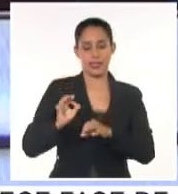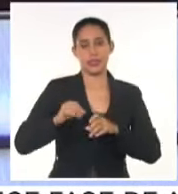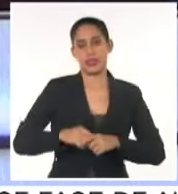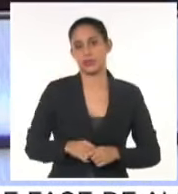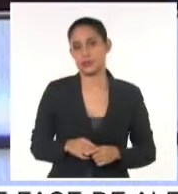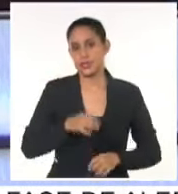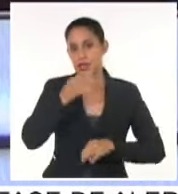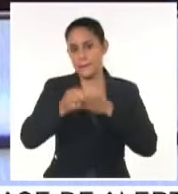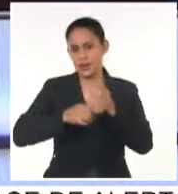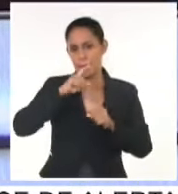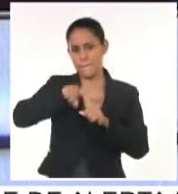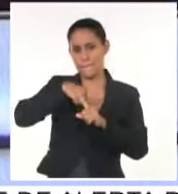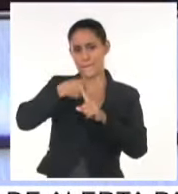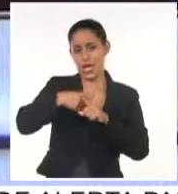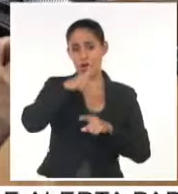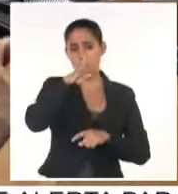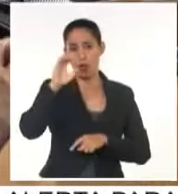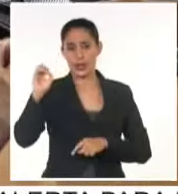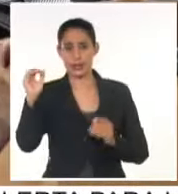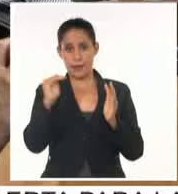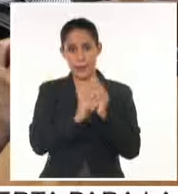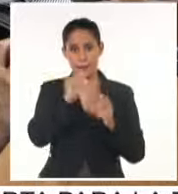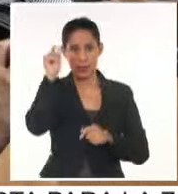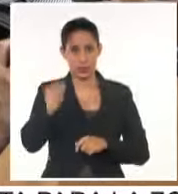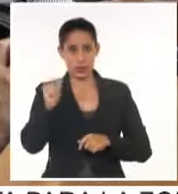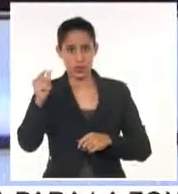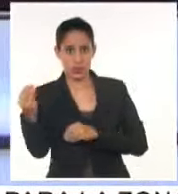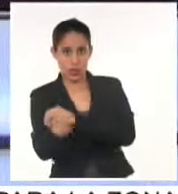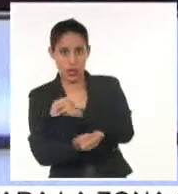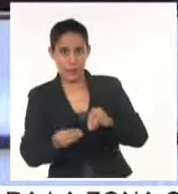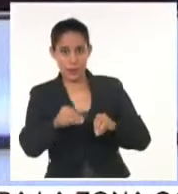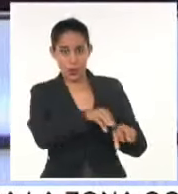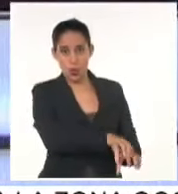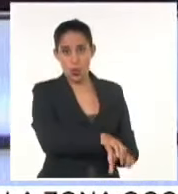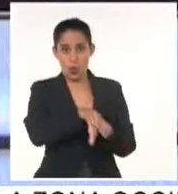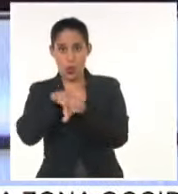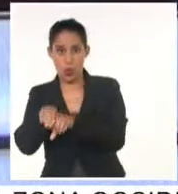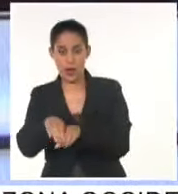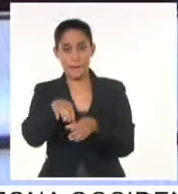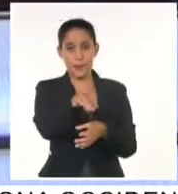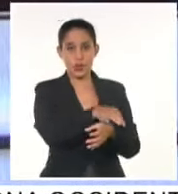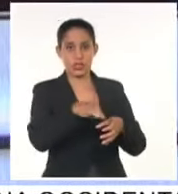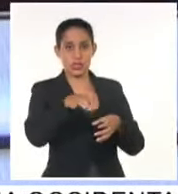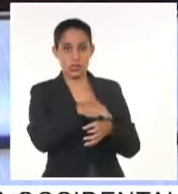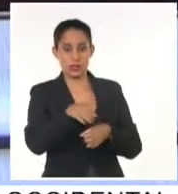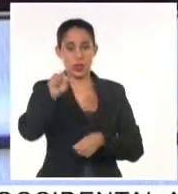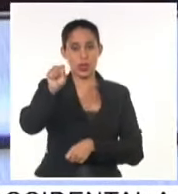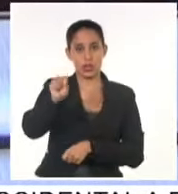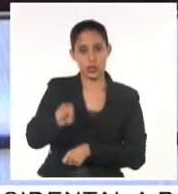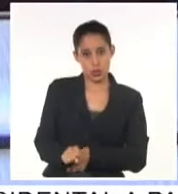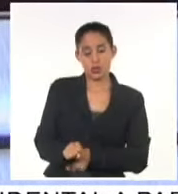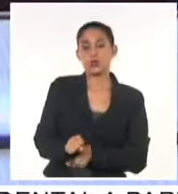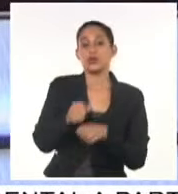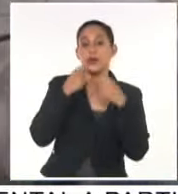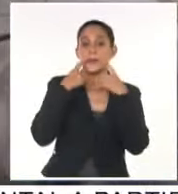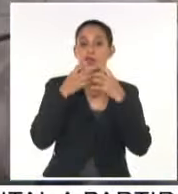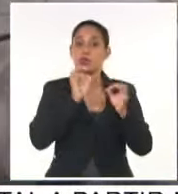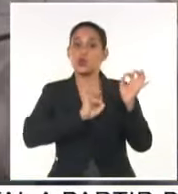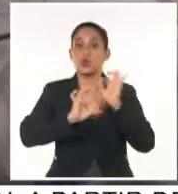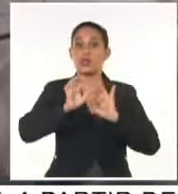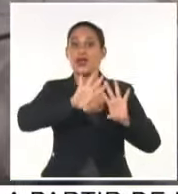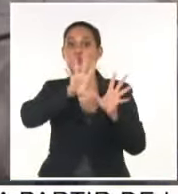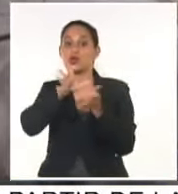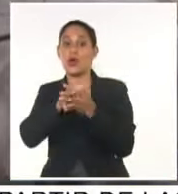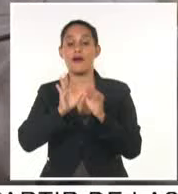más de 40.000 personas han sido evacuadas y se refirió en particular al municipio de San Antonio del Sur, donde se ha protegido a todas las